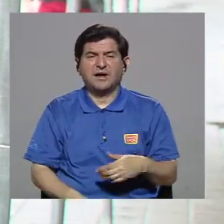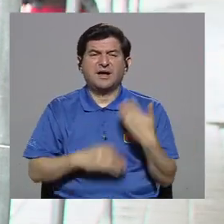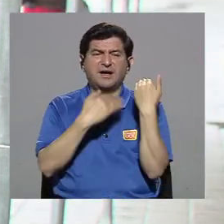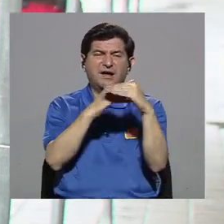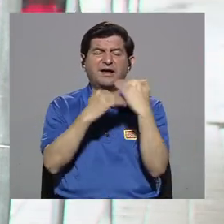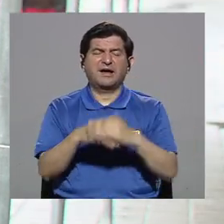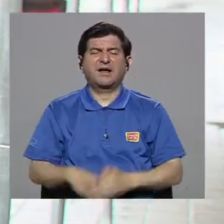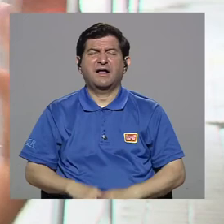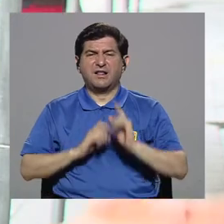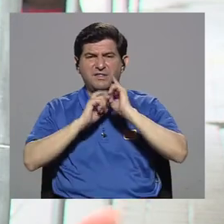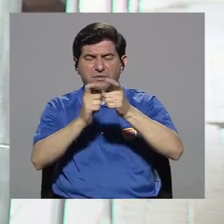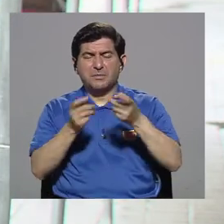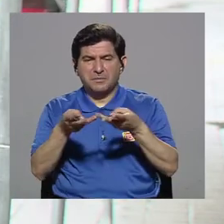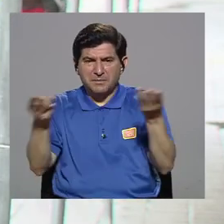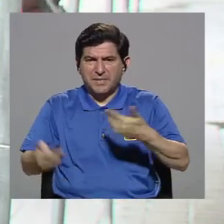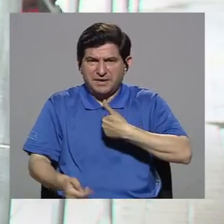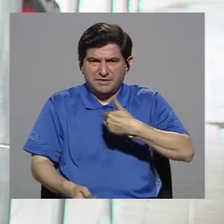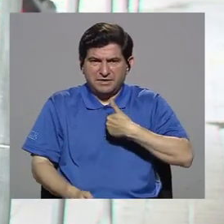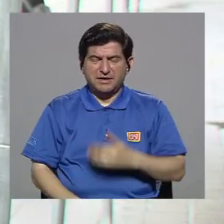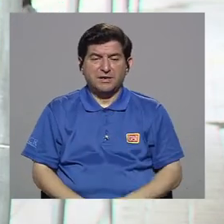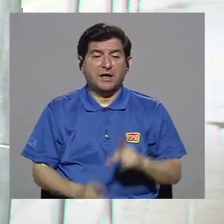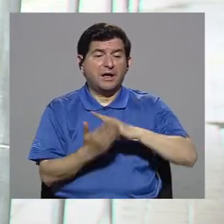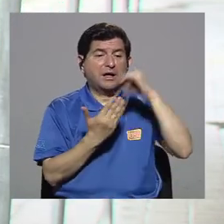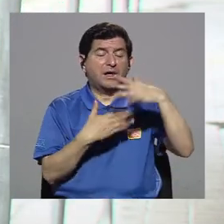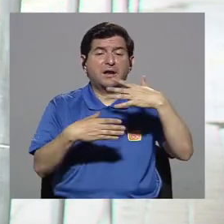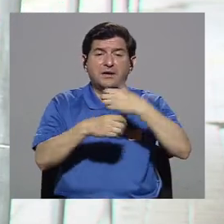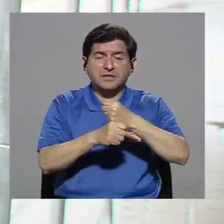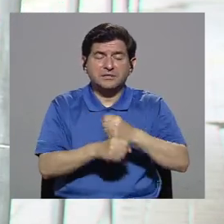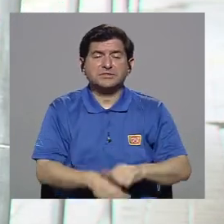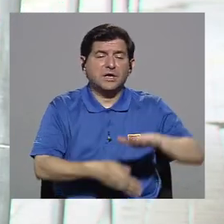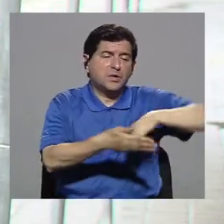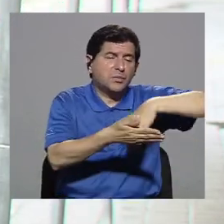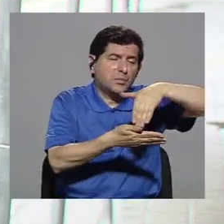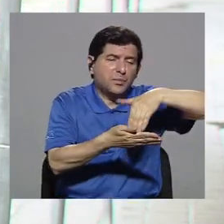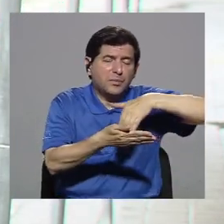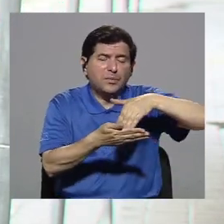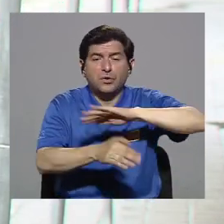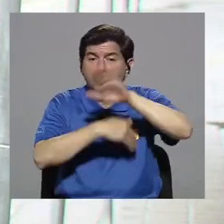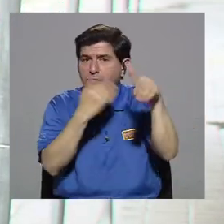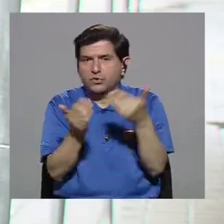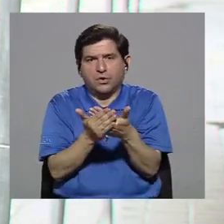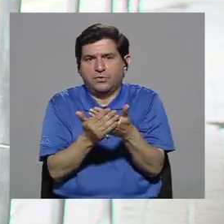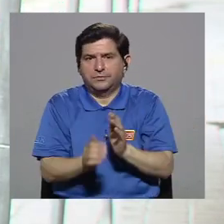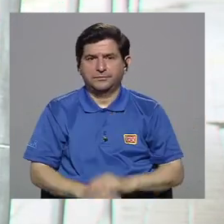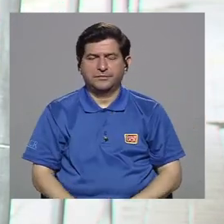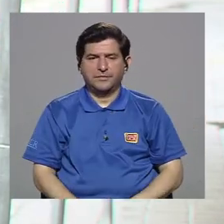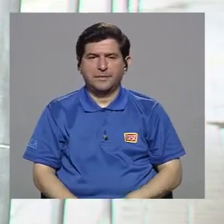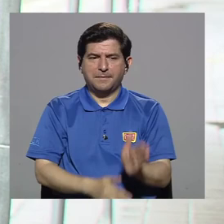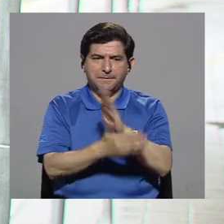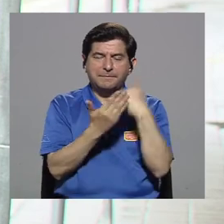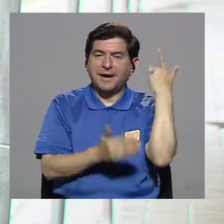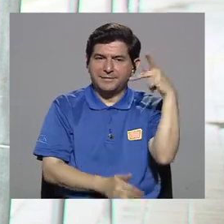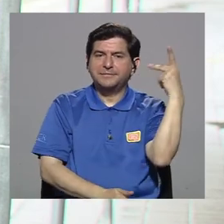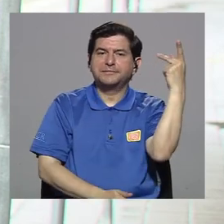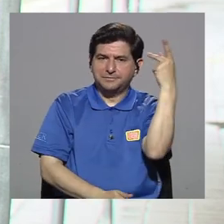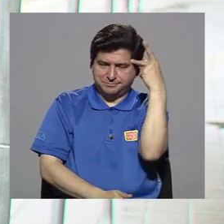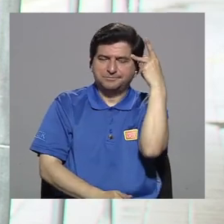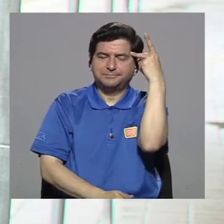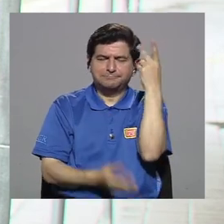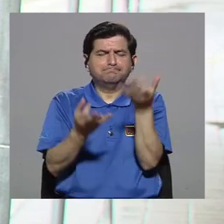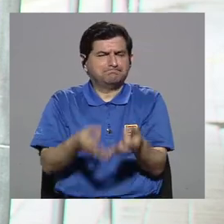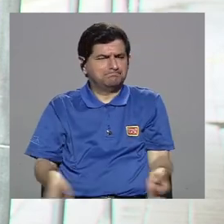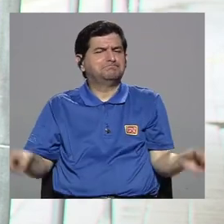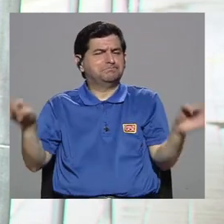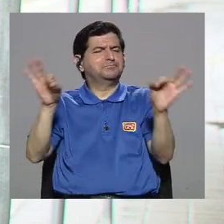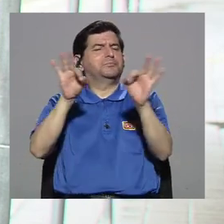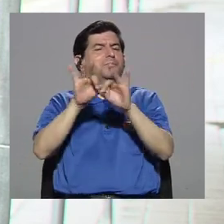tener esos materiales, hacer los proyectos, las pinturas, qué sé yo. Entonces, hay una parte política muy importante